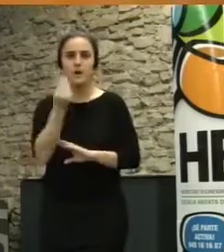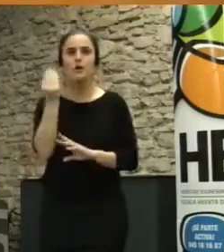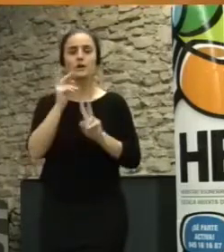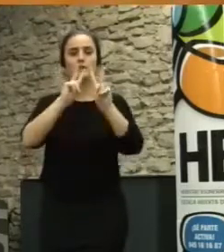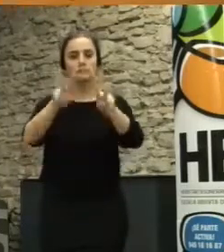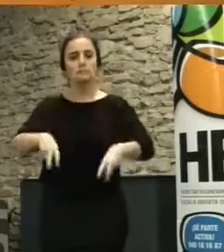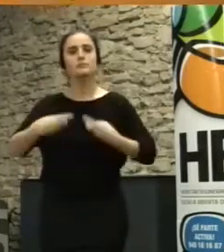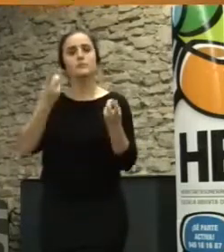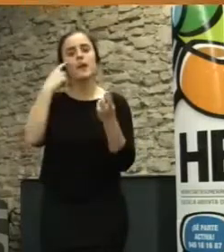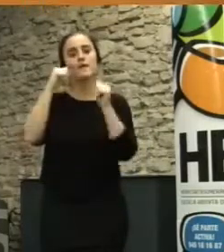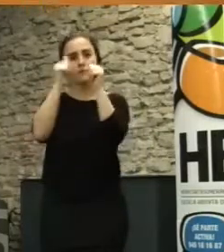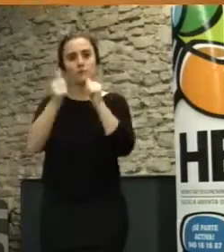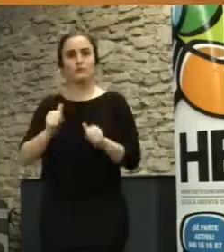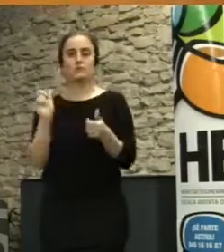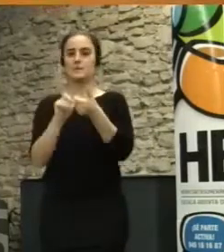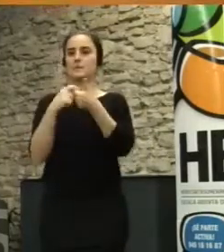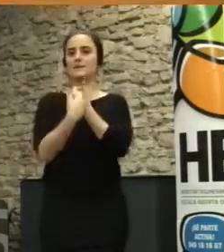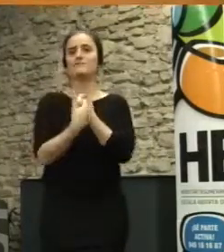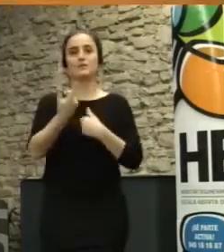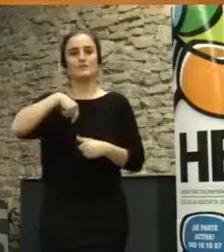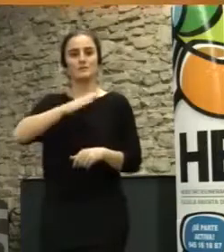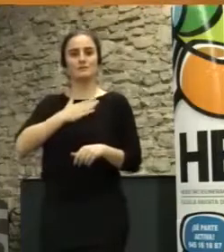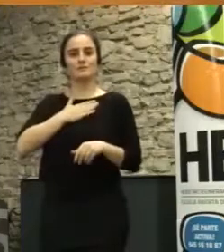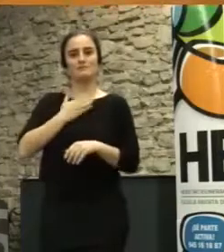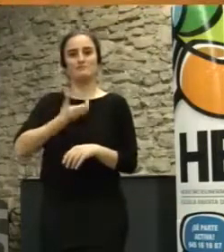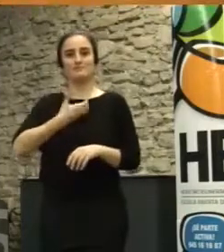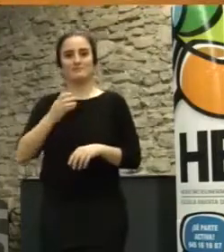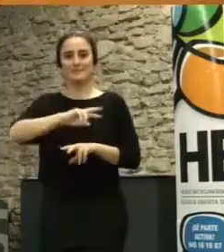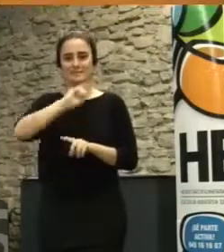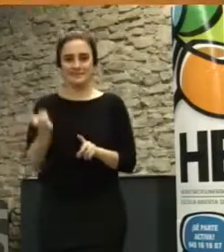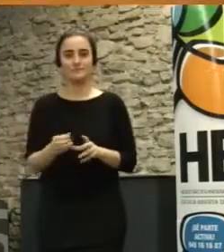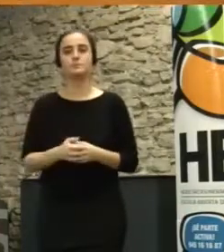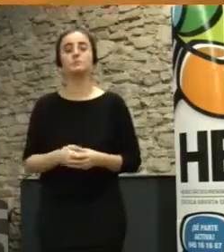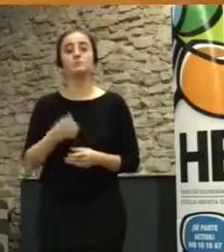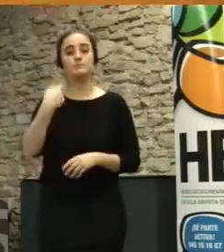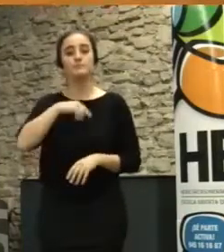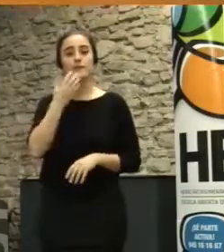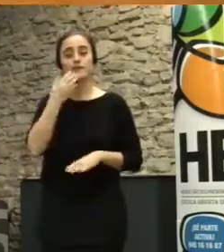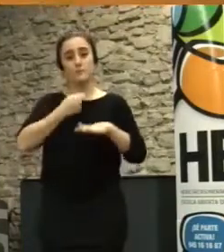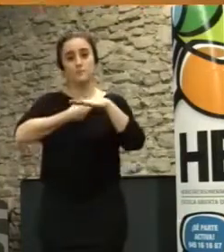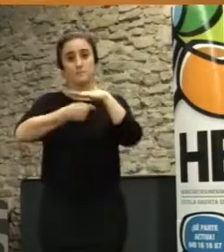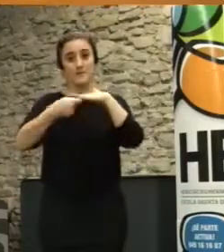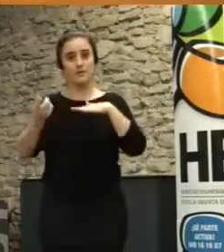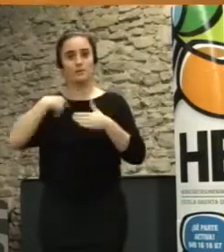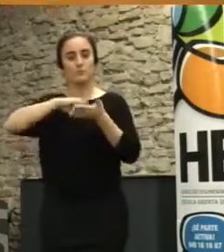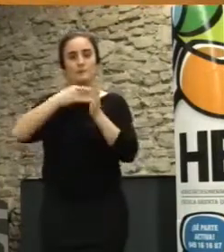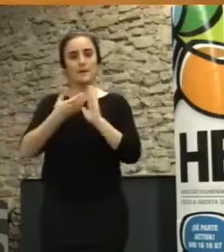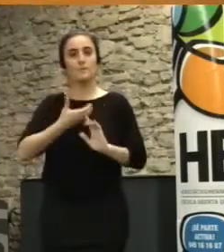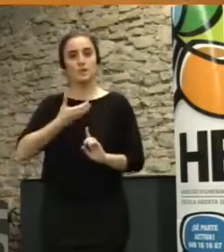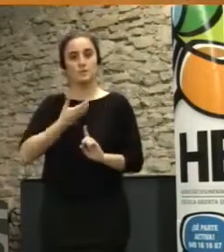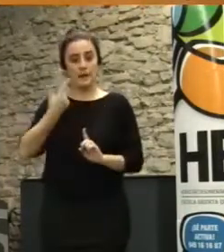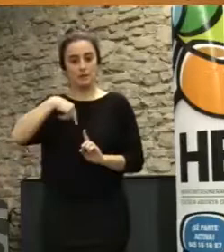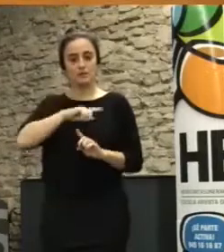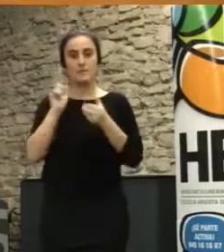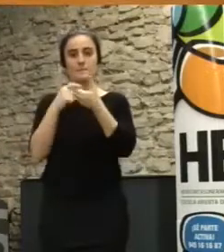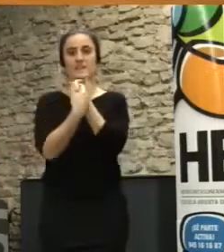herramientas de participación de nuestros municipios. En Vitoria-Gasteiz, a través del Plan Municipal de Participación Ciudadana, que